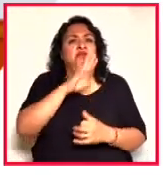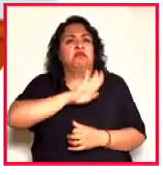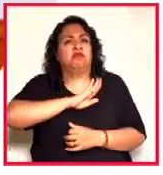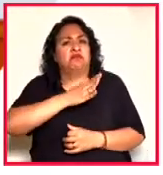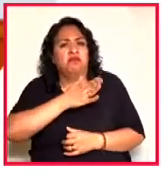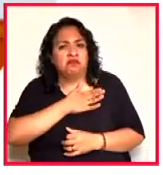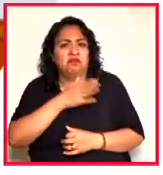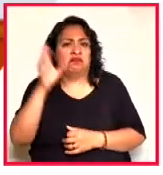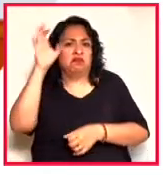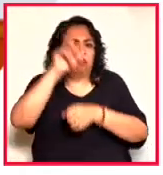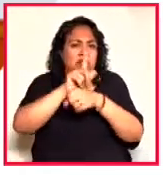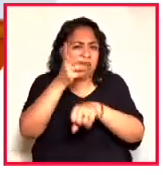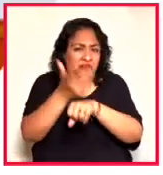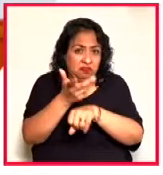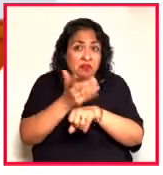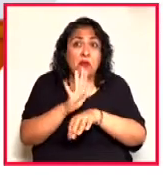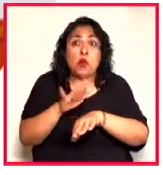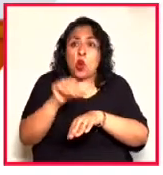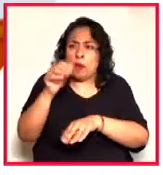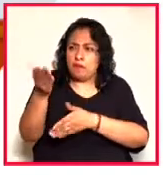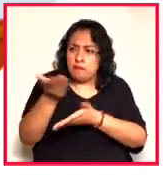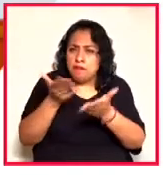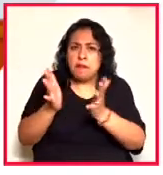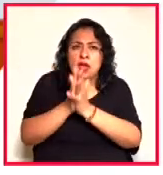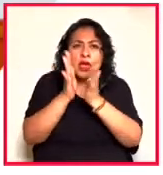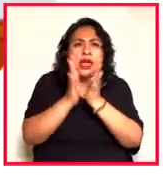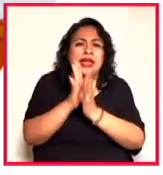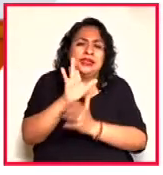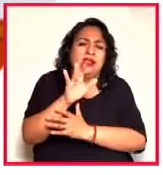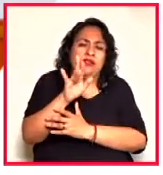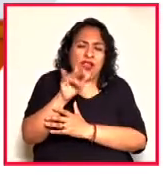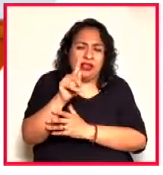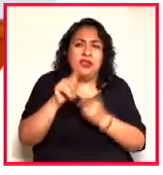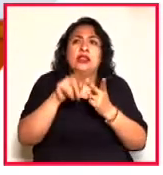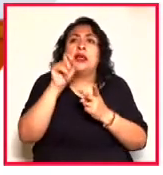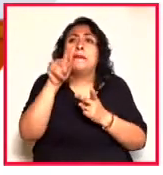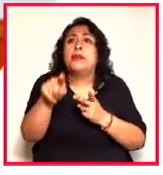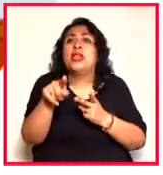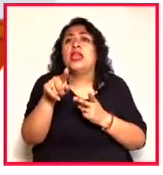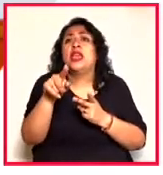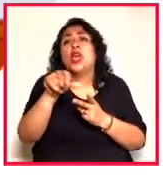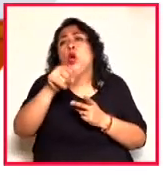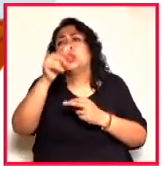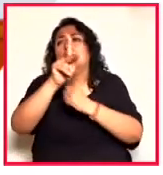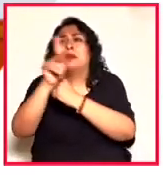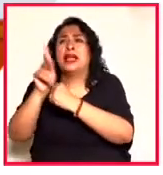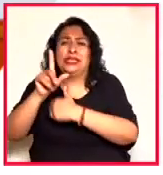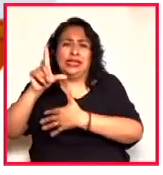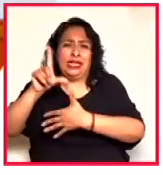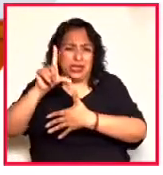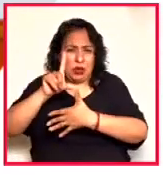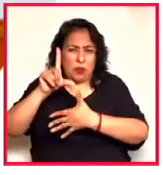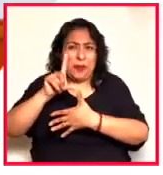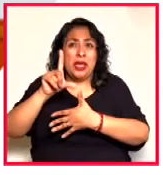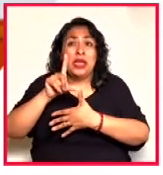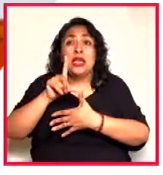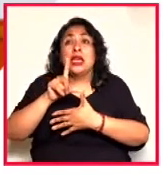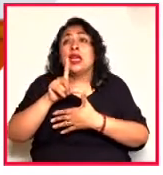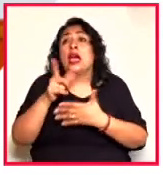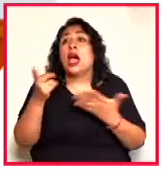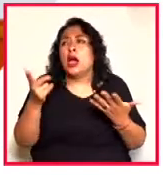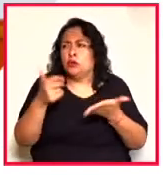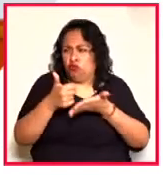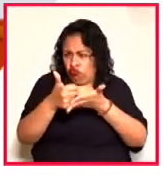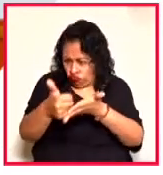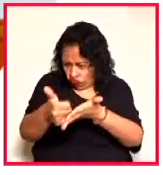Unidos. Y por eso estamos colaborando con el Cervantes, pero también con los consulados de otros países latinoamericanos en Estados Unidos, a quienes vamos a ayudar